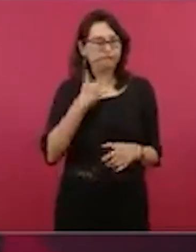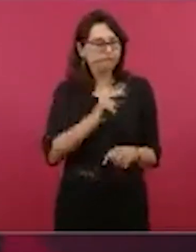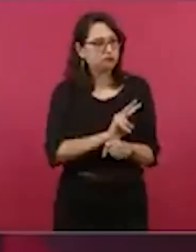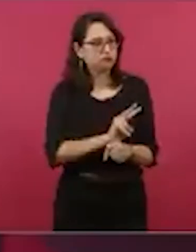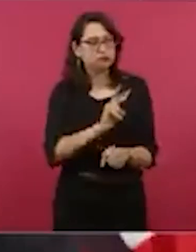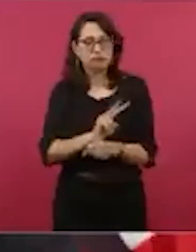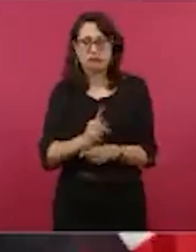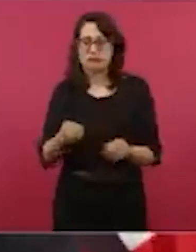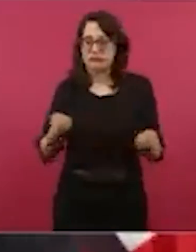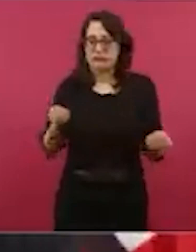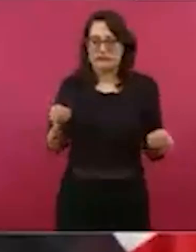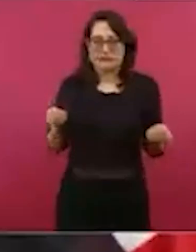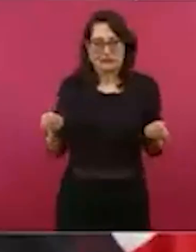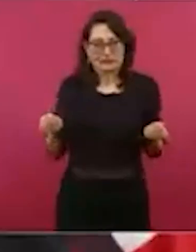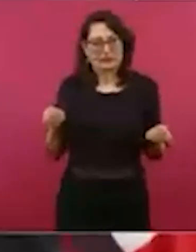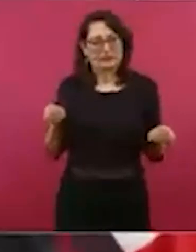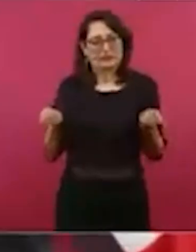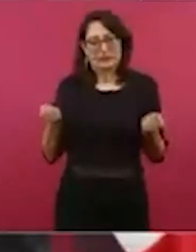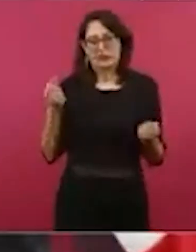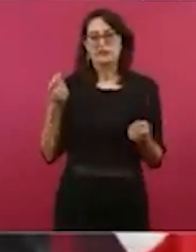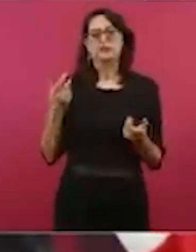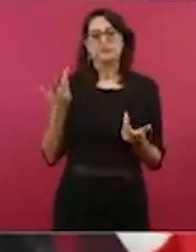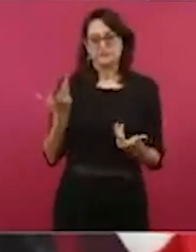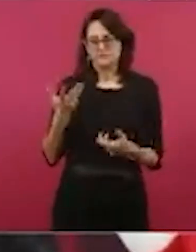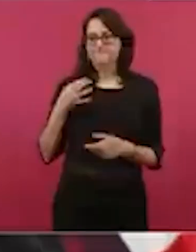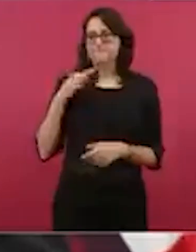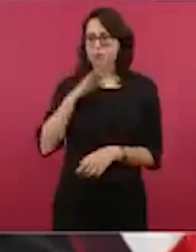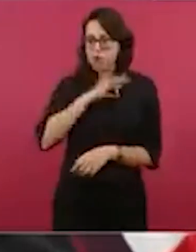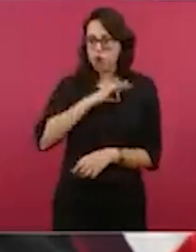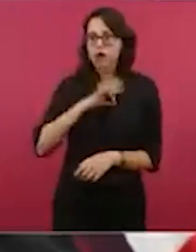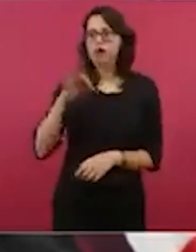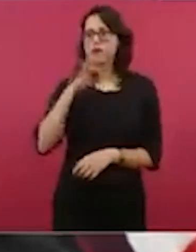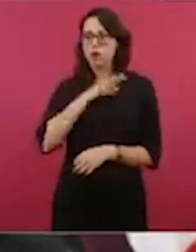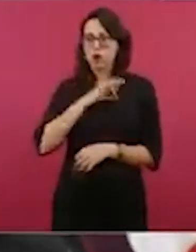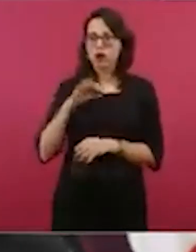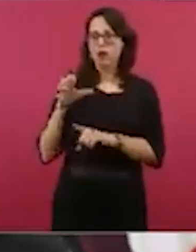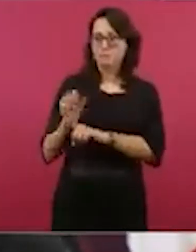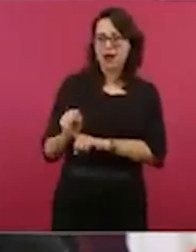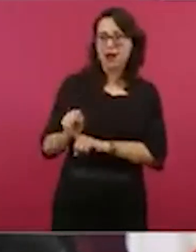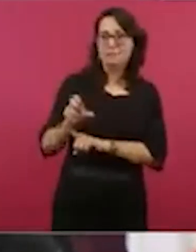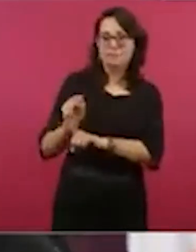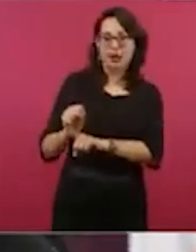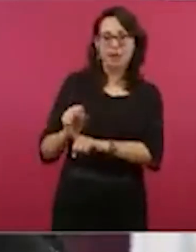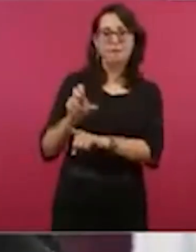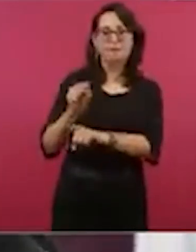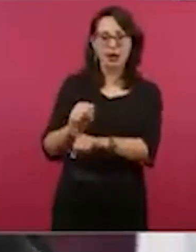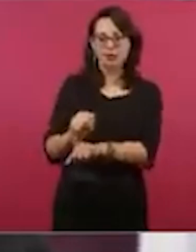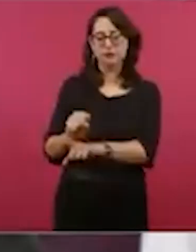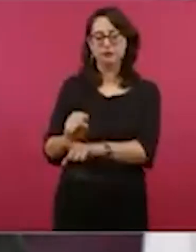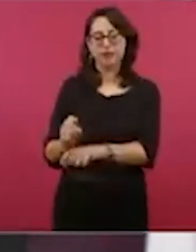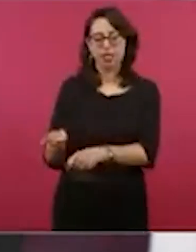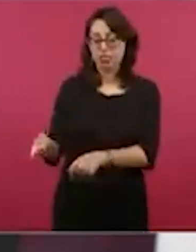Es el fruto del trabajo